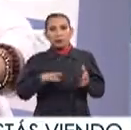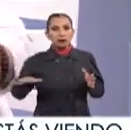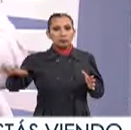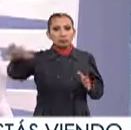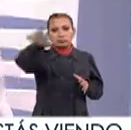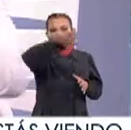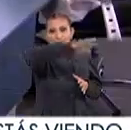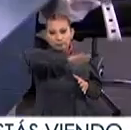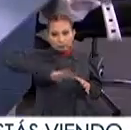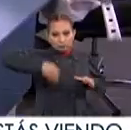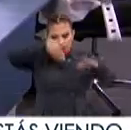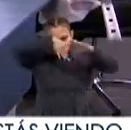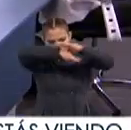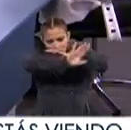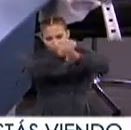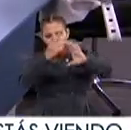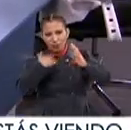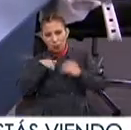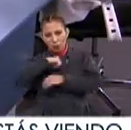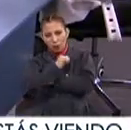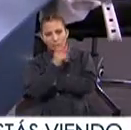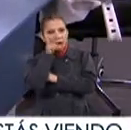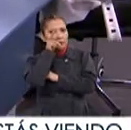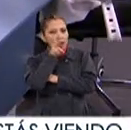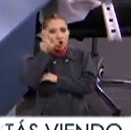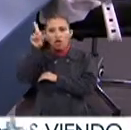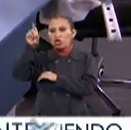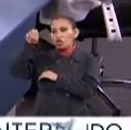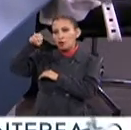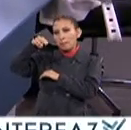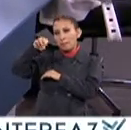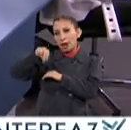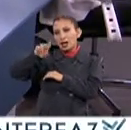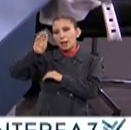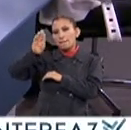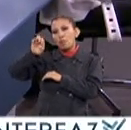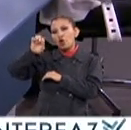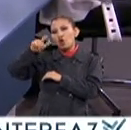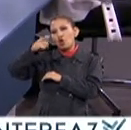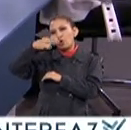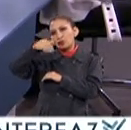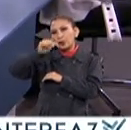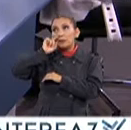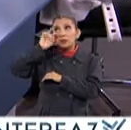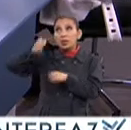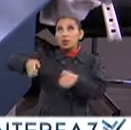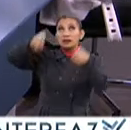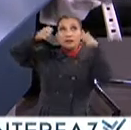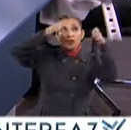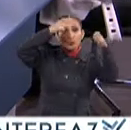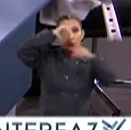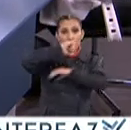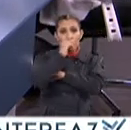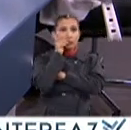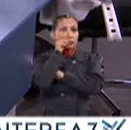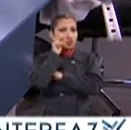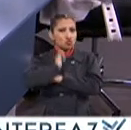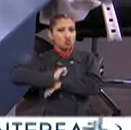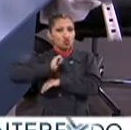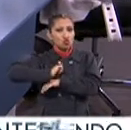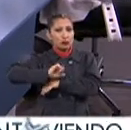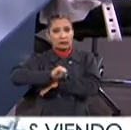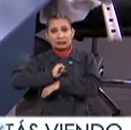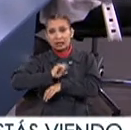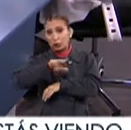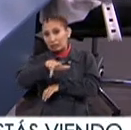cabas Hay los famosos Domén En Borgoña Que tienen que ver Con esta arquitectura Muchas veces medieval O del siglo